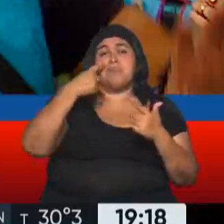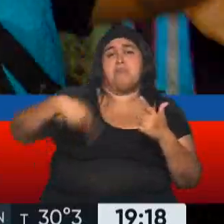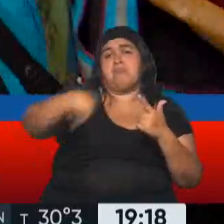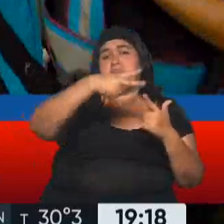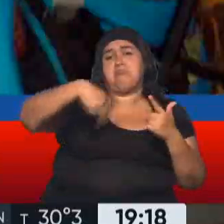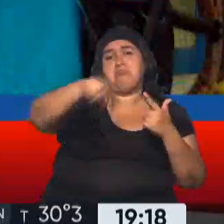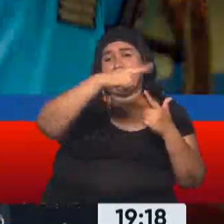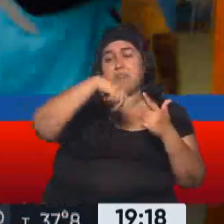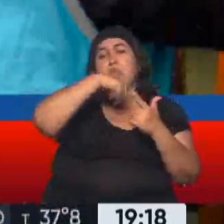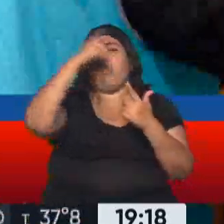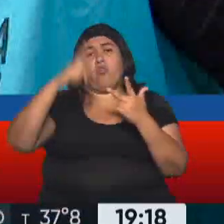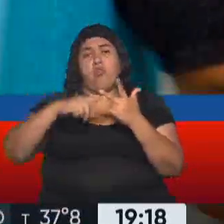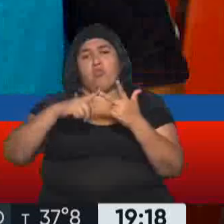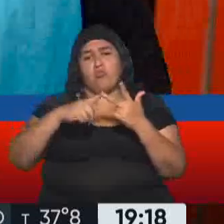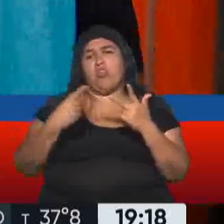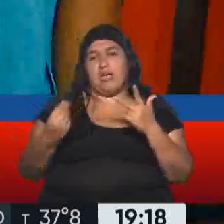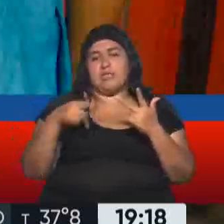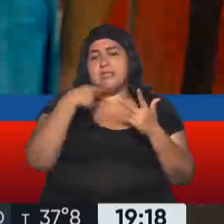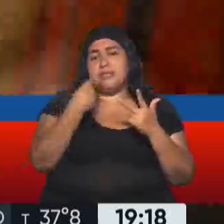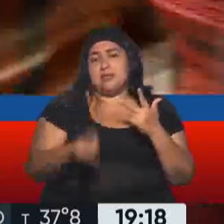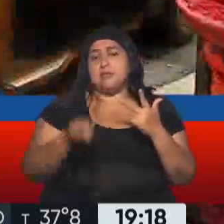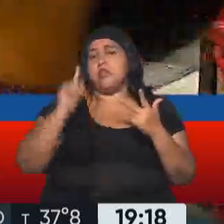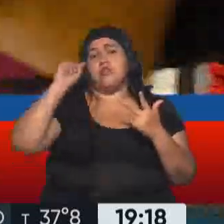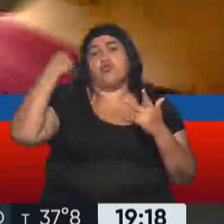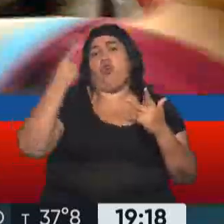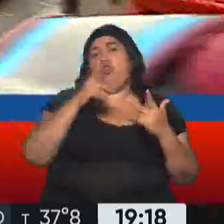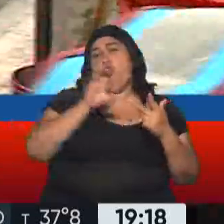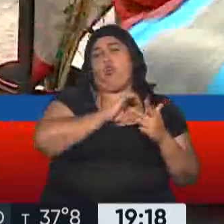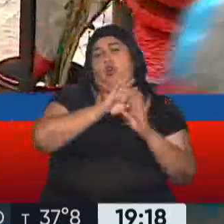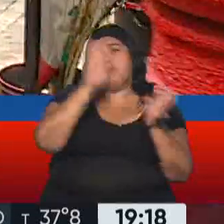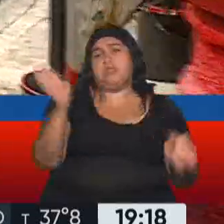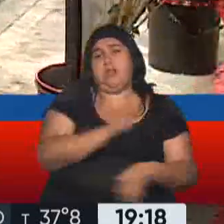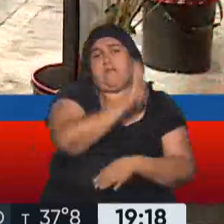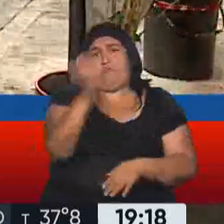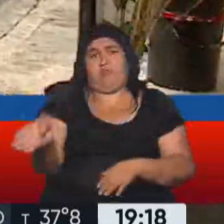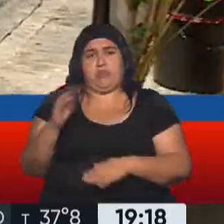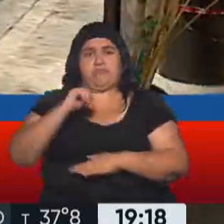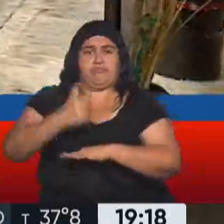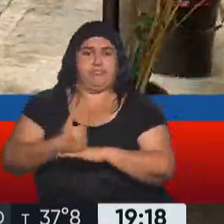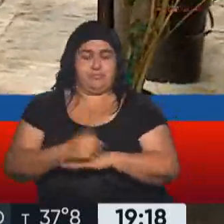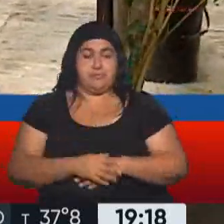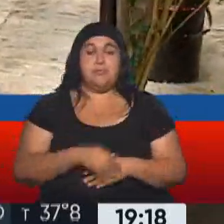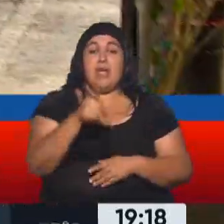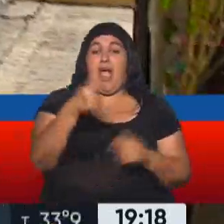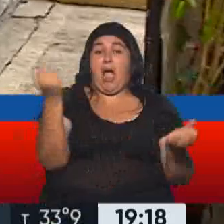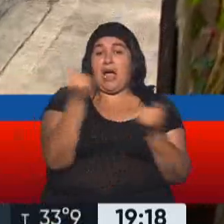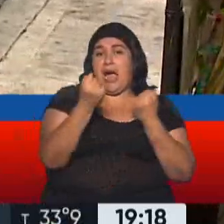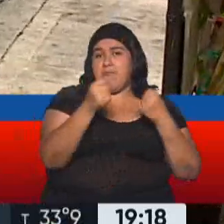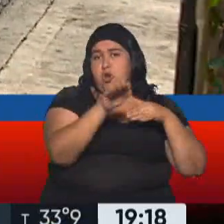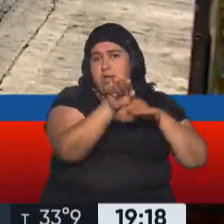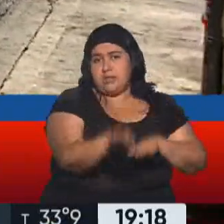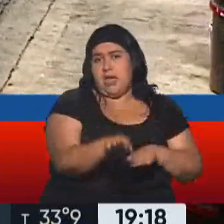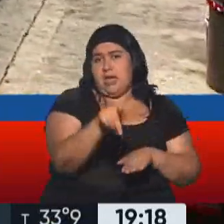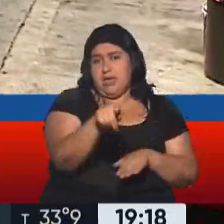tercera que se habría presentado espontáneamente. Llegó en esta camioneta que la está aguardando. Ya hay una